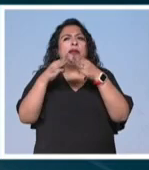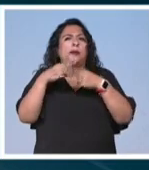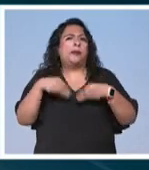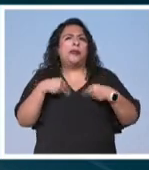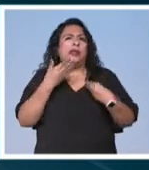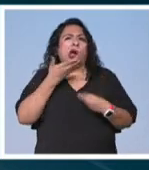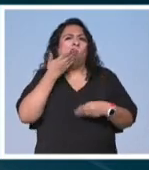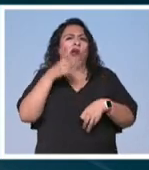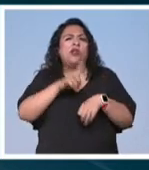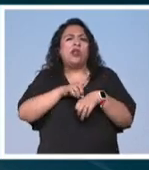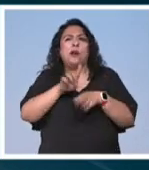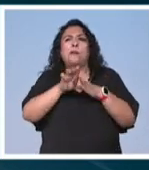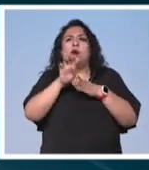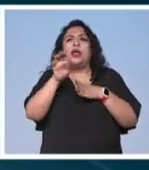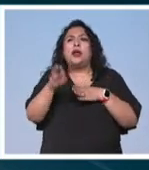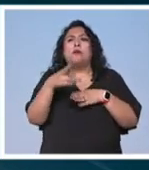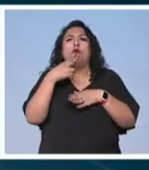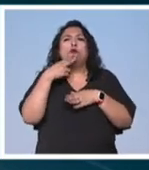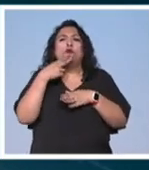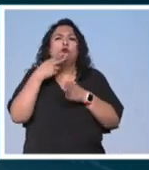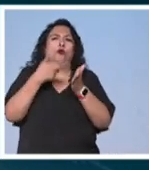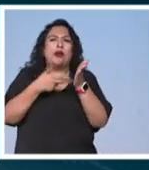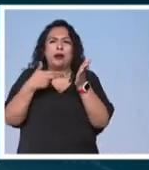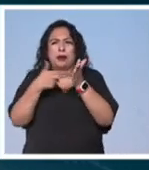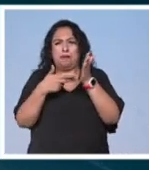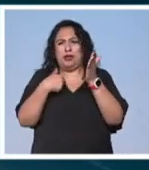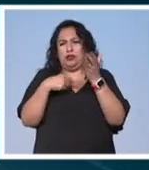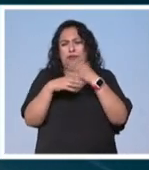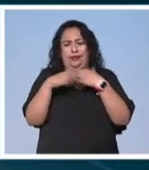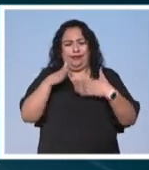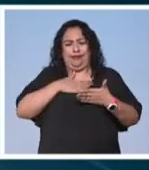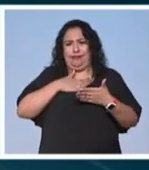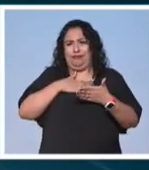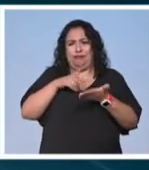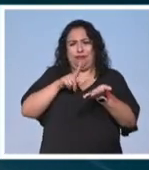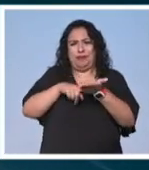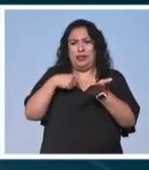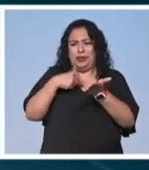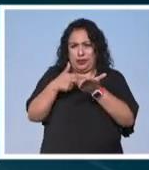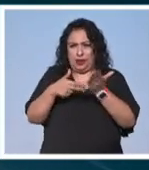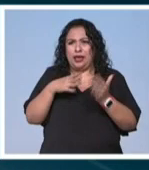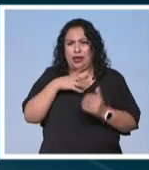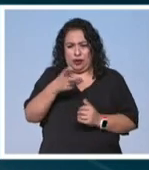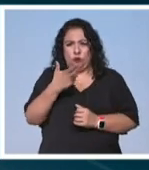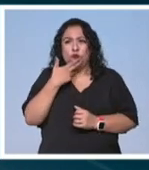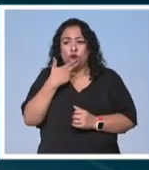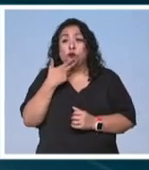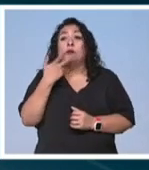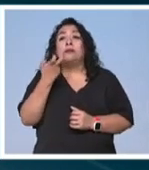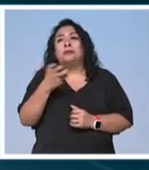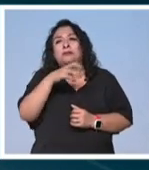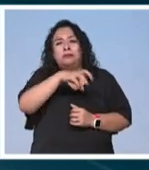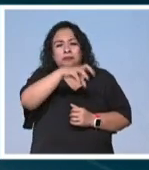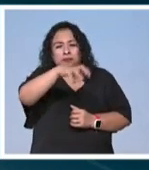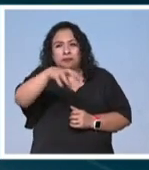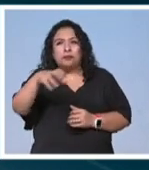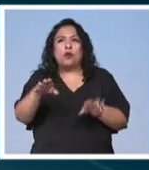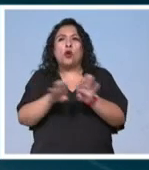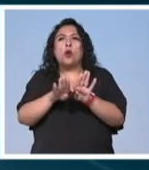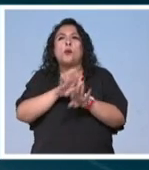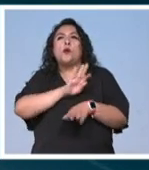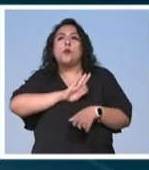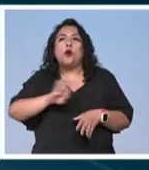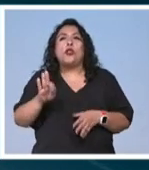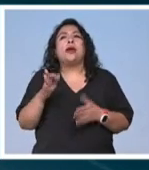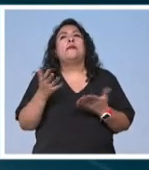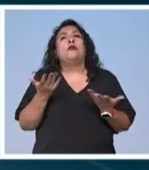la vida cotidiana como las herramientas y elementos de su propio taller son ecosistemas de cómo podemos